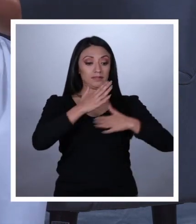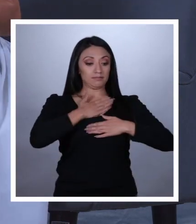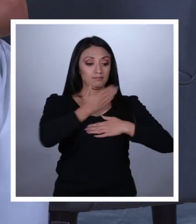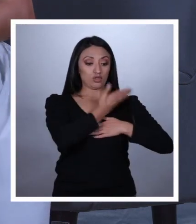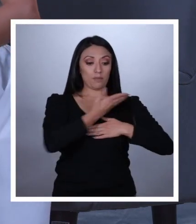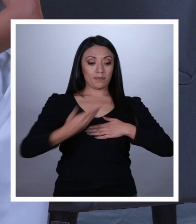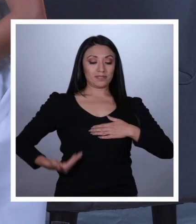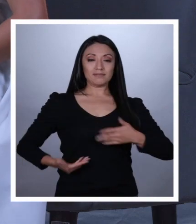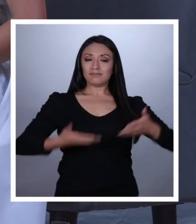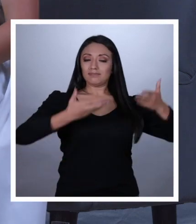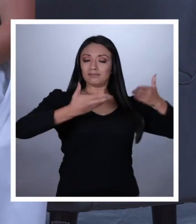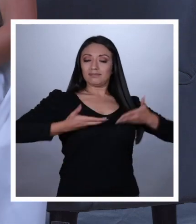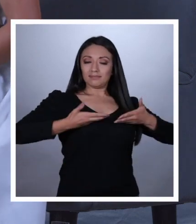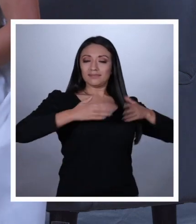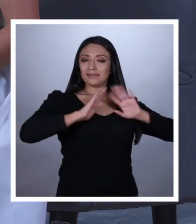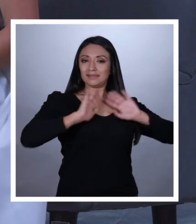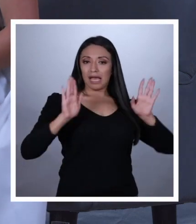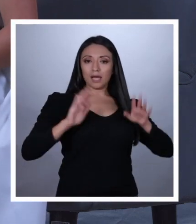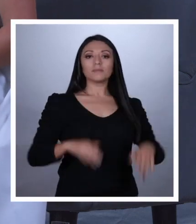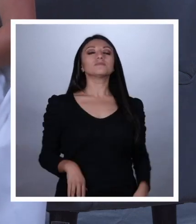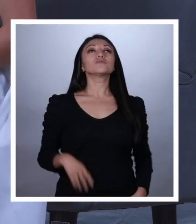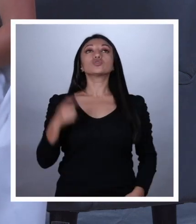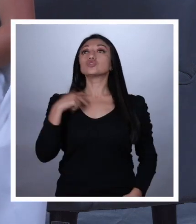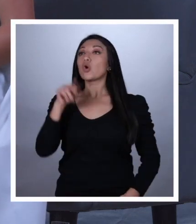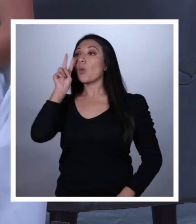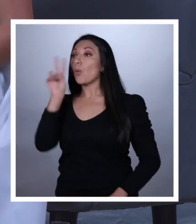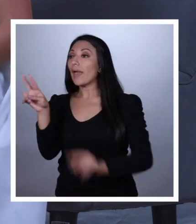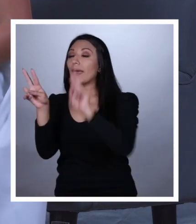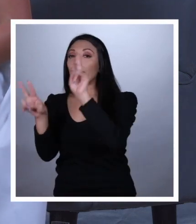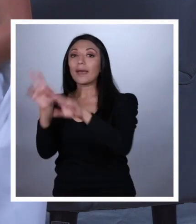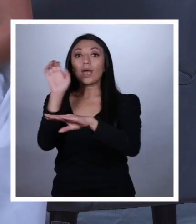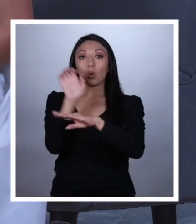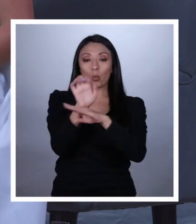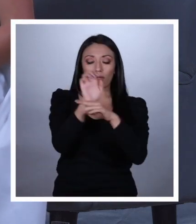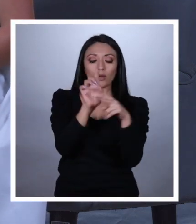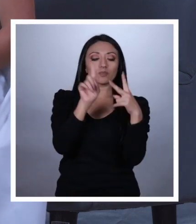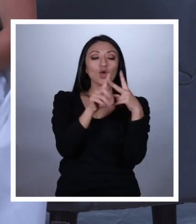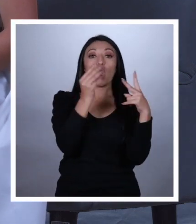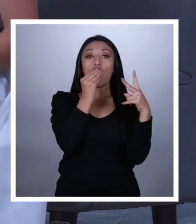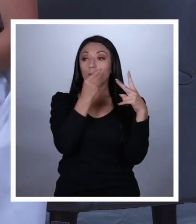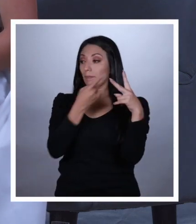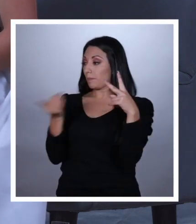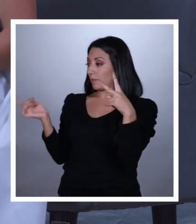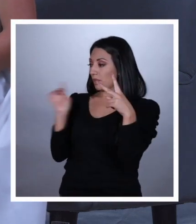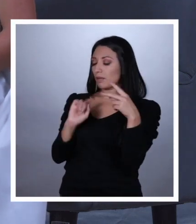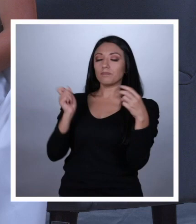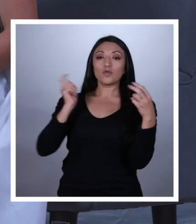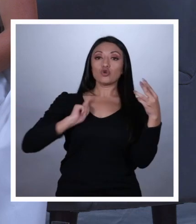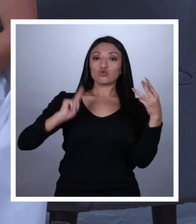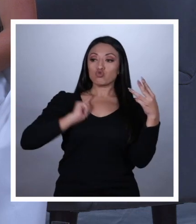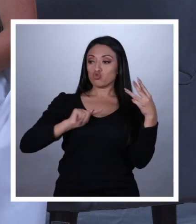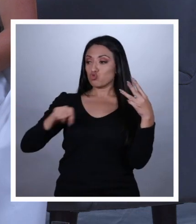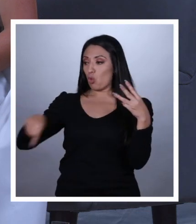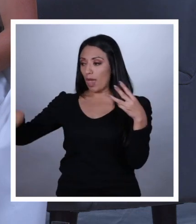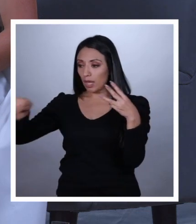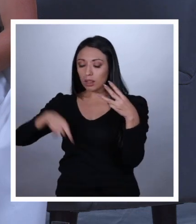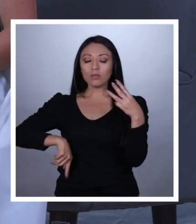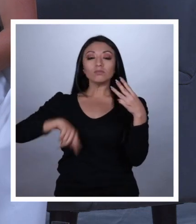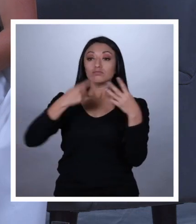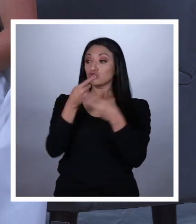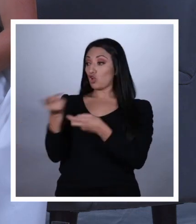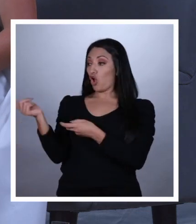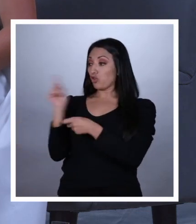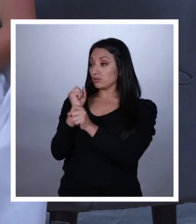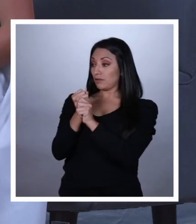Ahora, toda la movilización por recorrer el país, la comida de mi equipo y el sueldo del chofer y en general